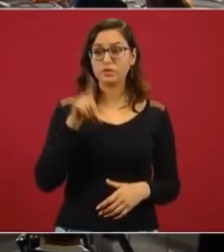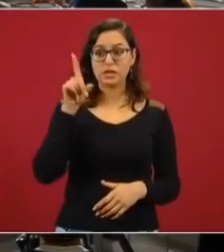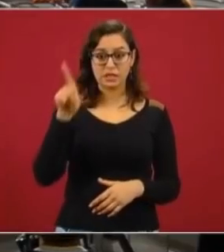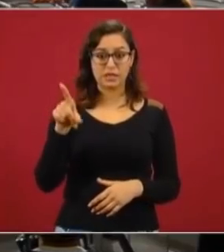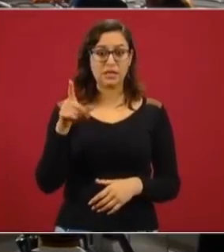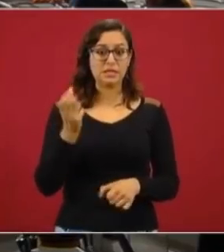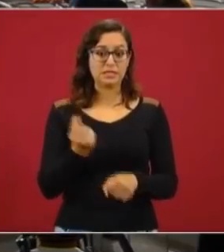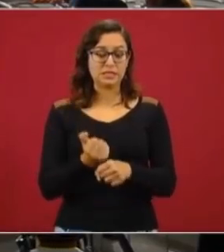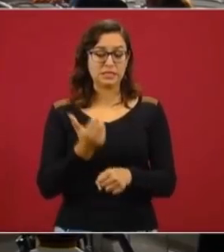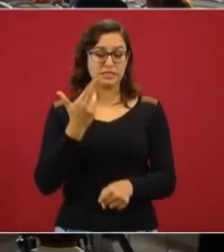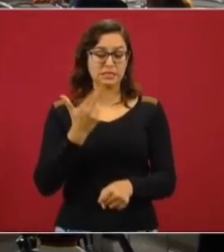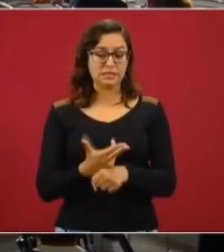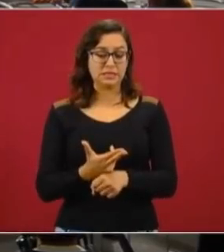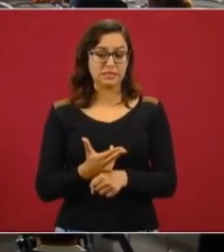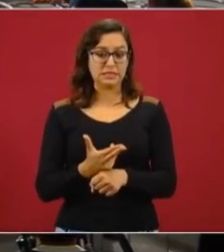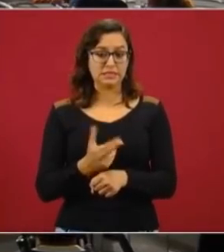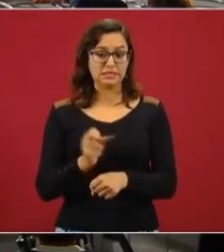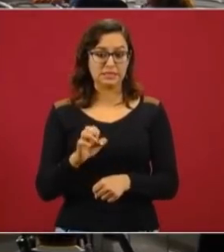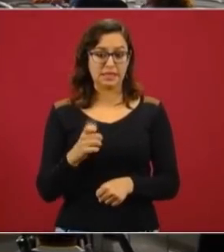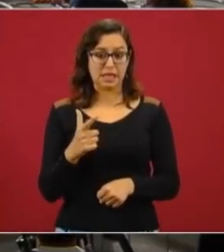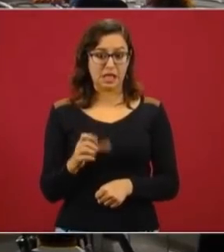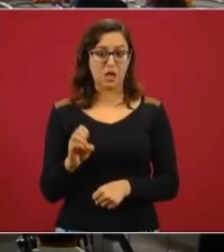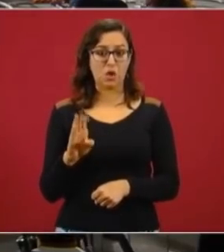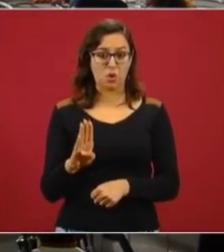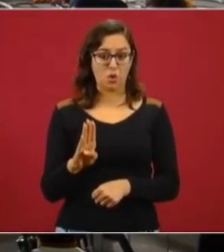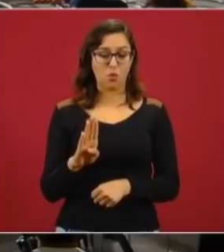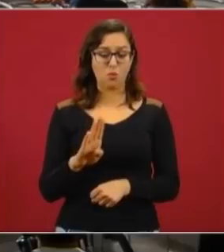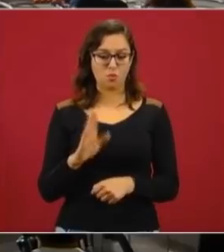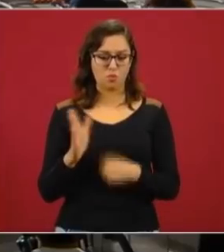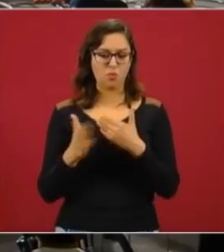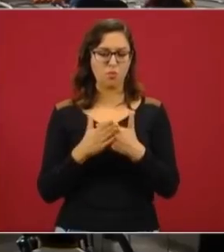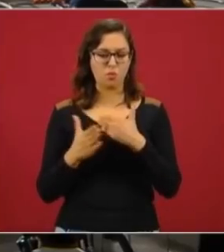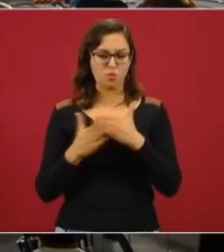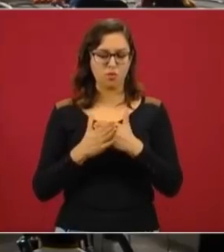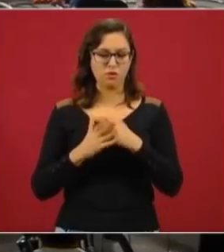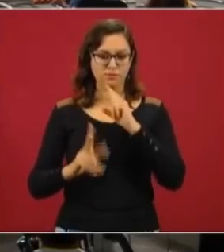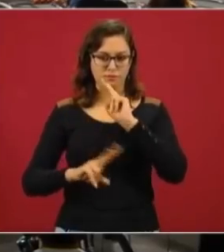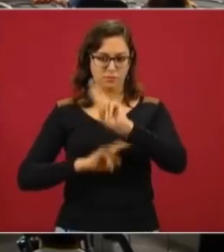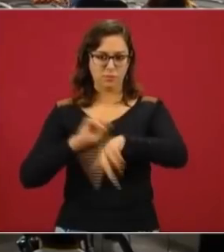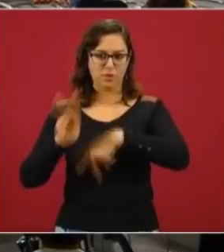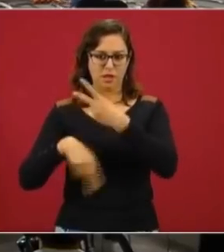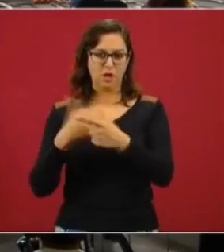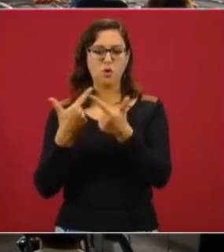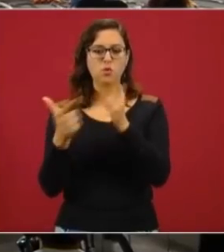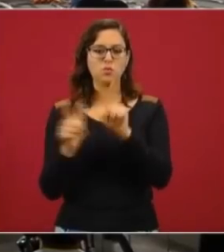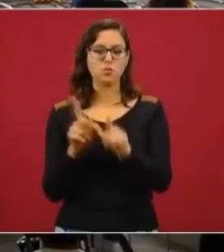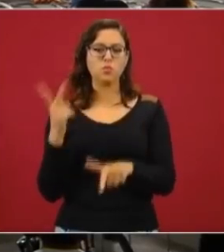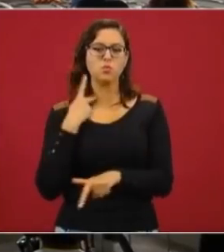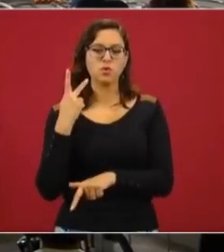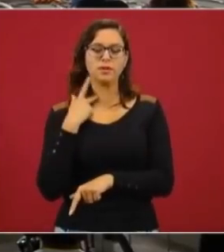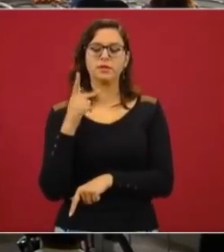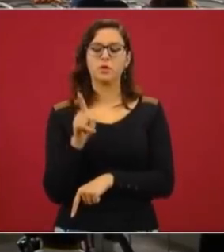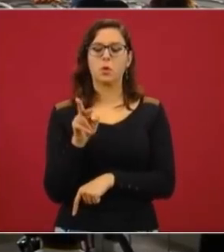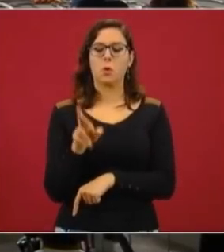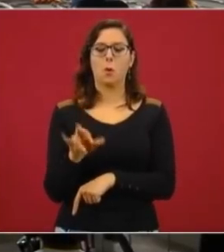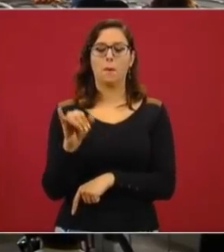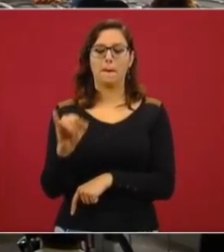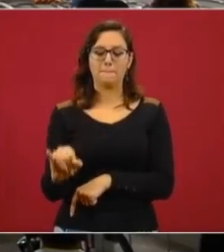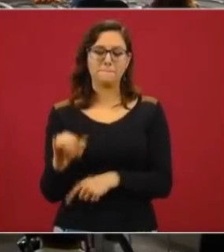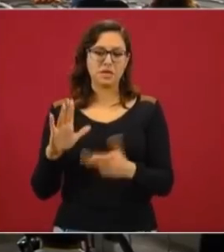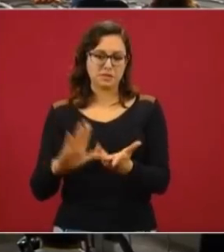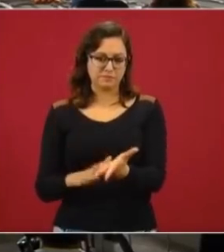va a atender a dirigentes del PRI y que vienen a plantear que ellos